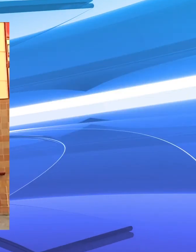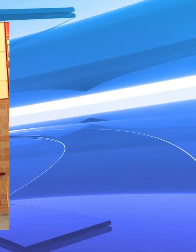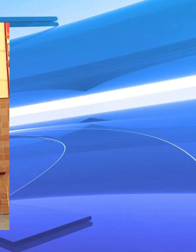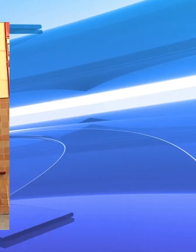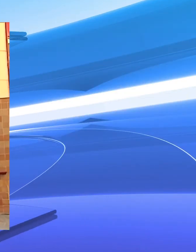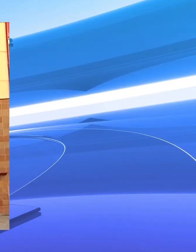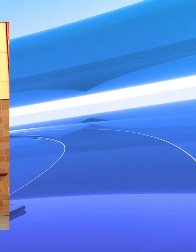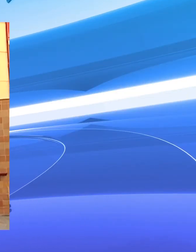Y nos próximo video. Gracias.